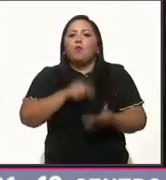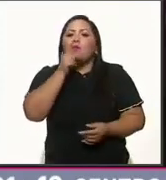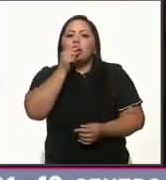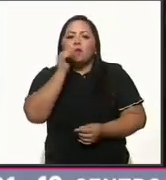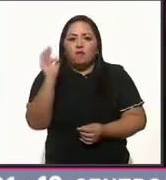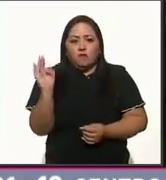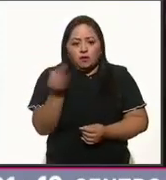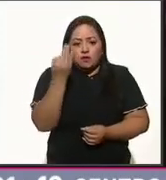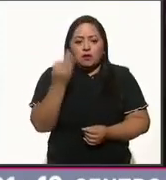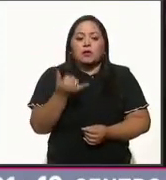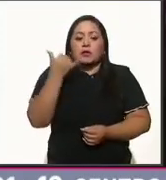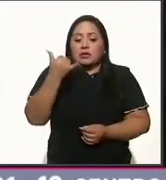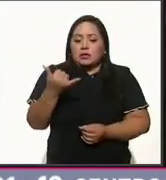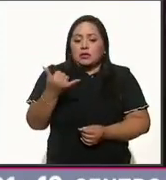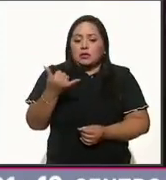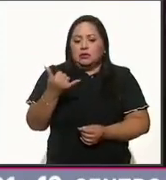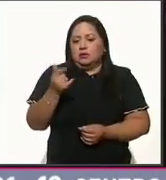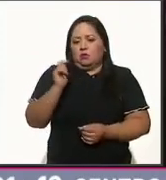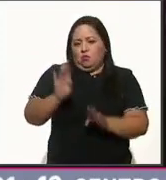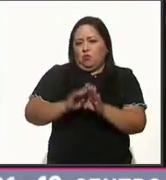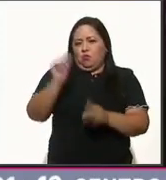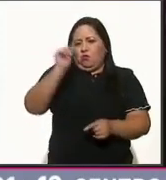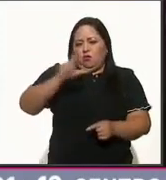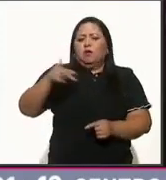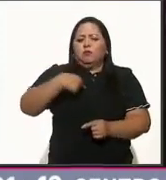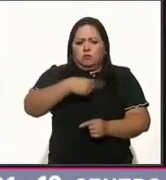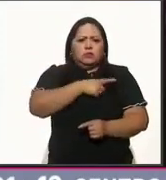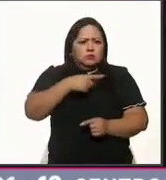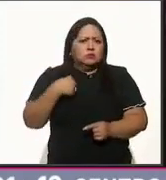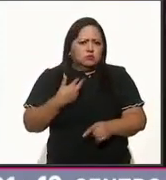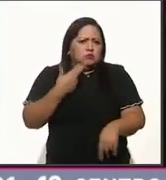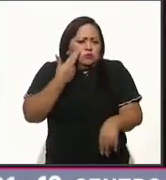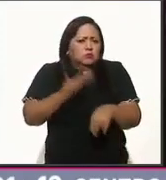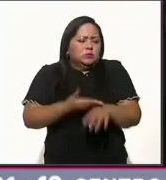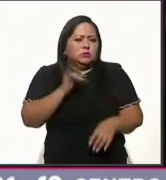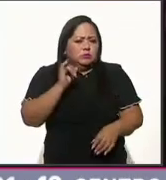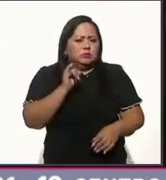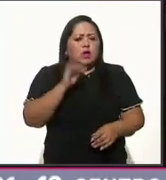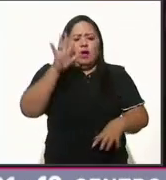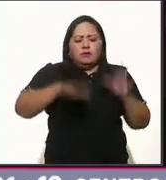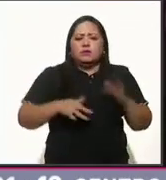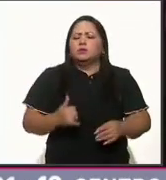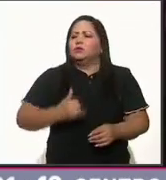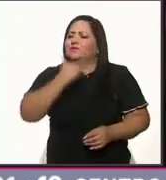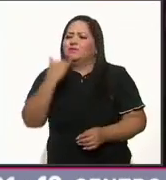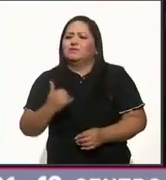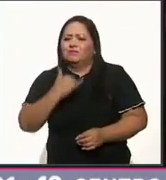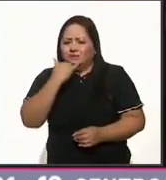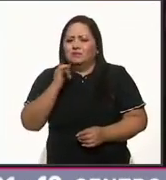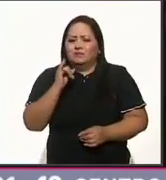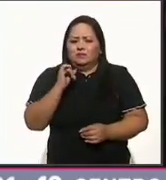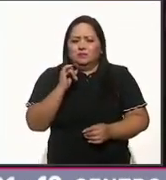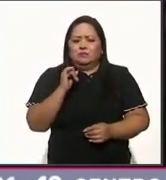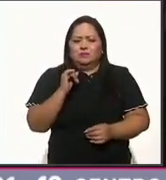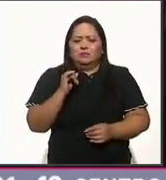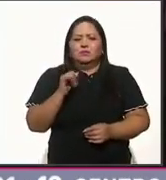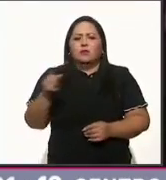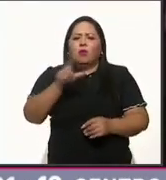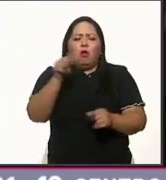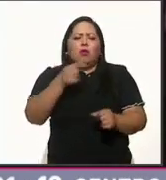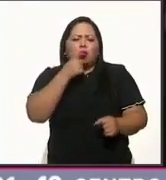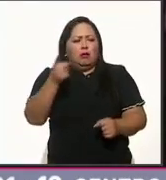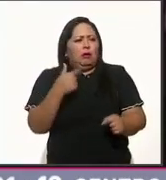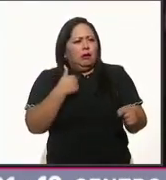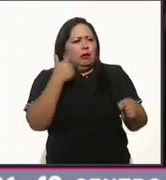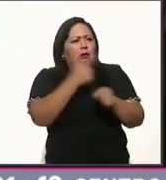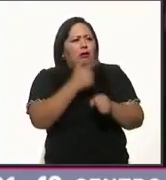Federal, que es una policía profesional, sistemática, lo cual debo asumir. Ha habido errores de operación y algunos de ellos ya han dado cuenta de